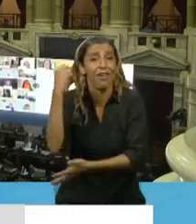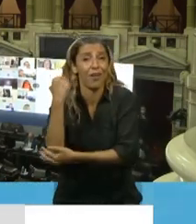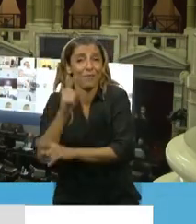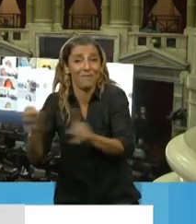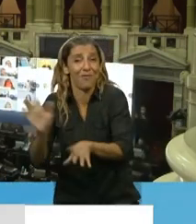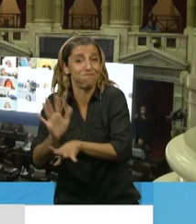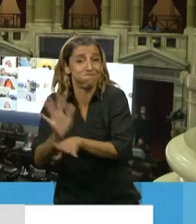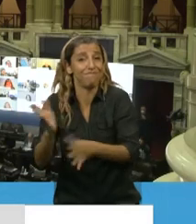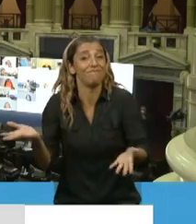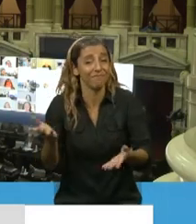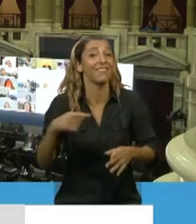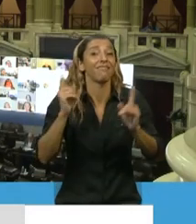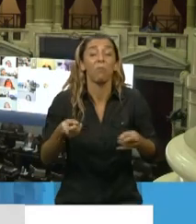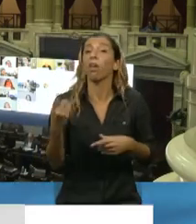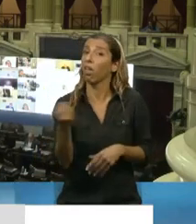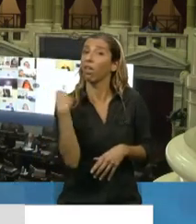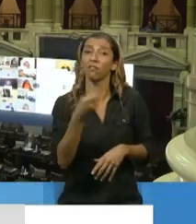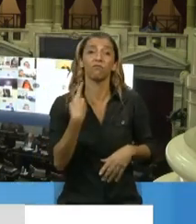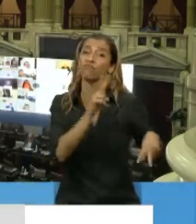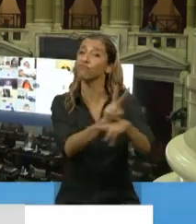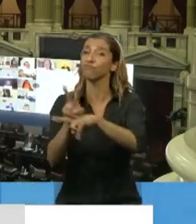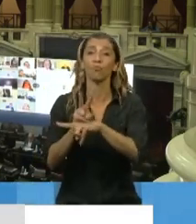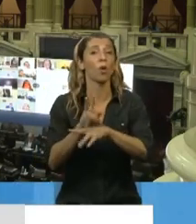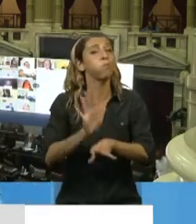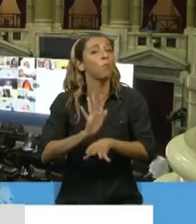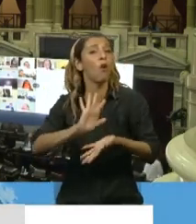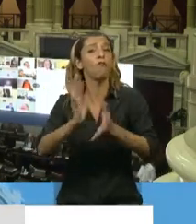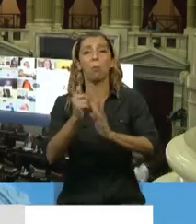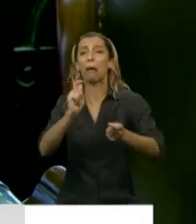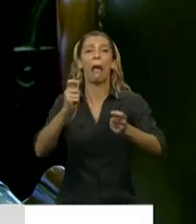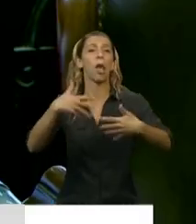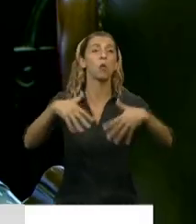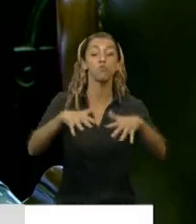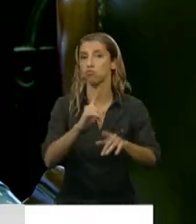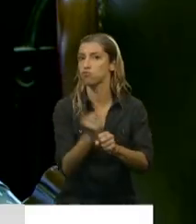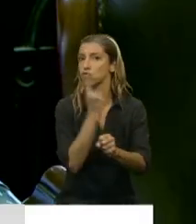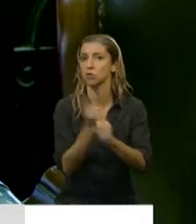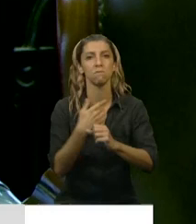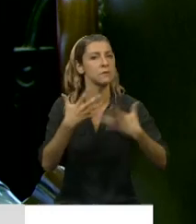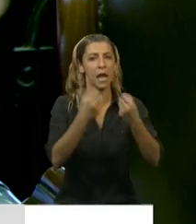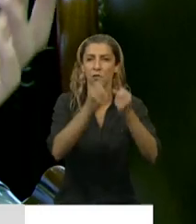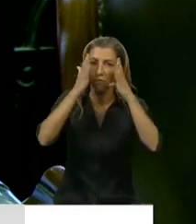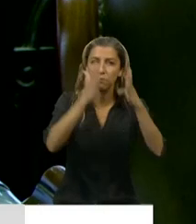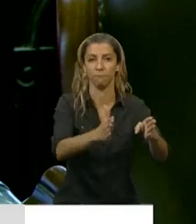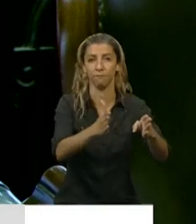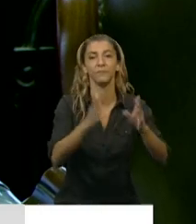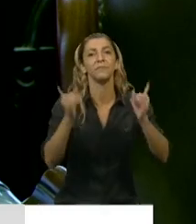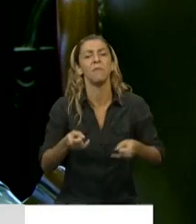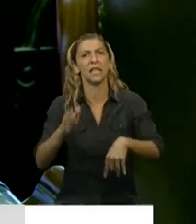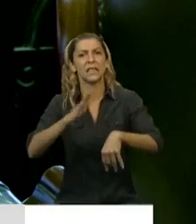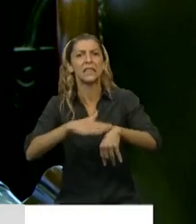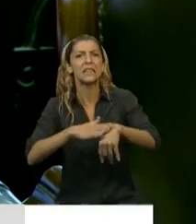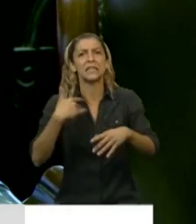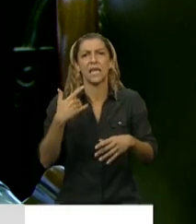en entender el desarrollo de cómo fuimos construyendo el aislamiento, los tiempos, la rearticulación del sistema de